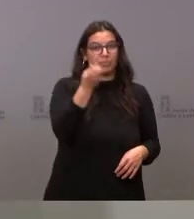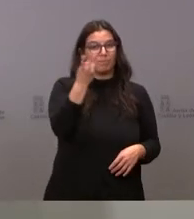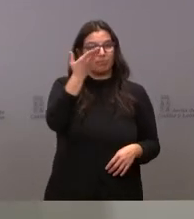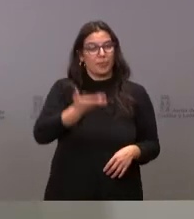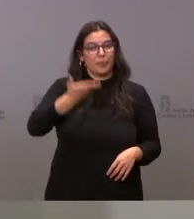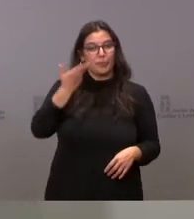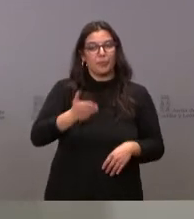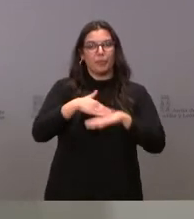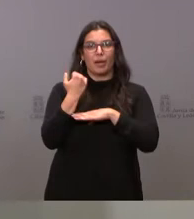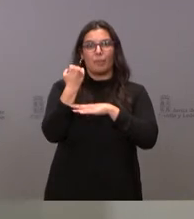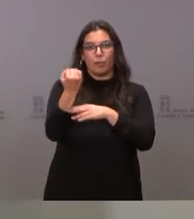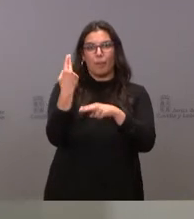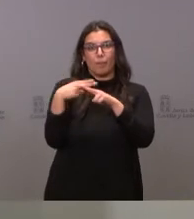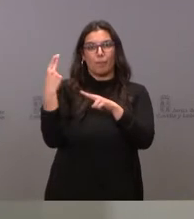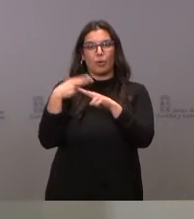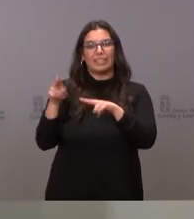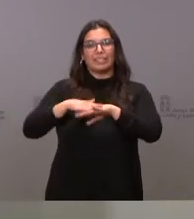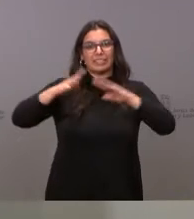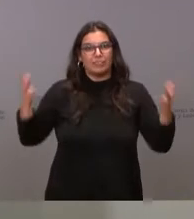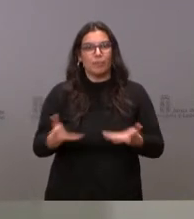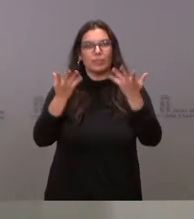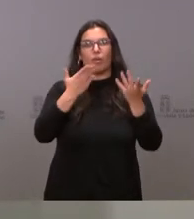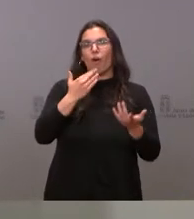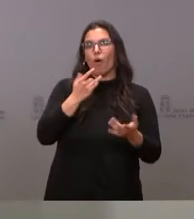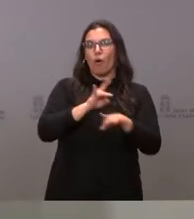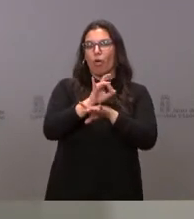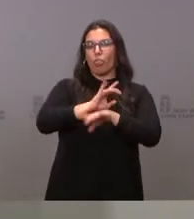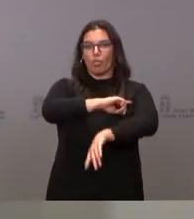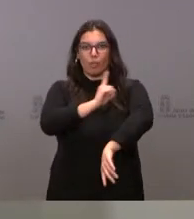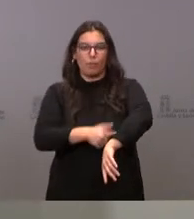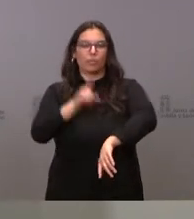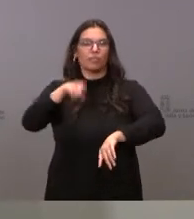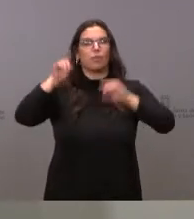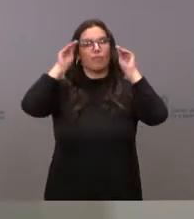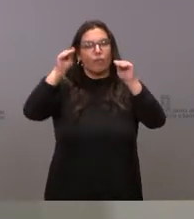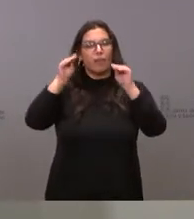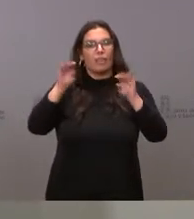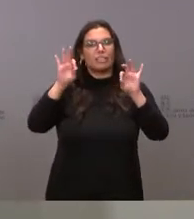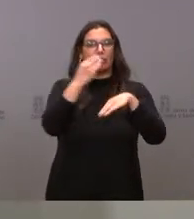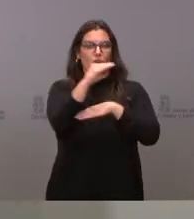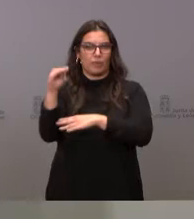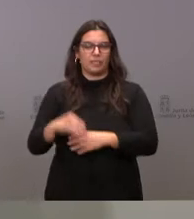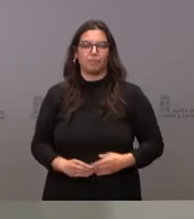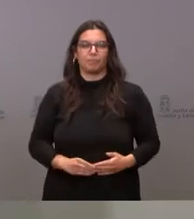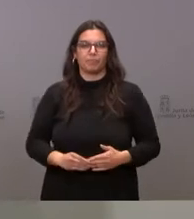esencial de apoyo a las políticas de fomento del ocio, del deporte y a la formación de nuestros jóvenes.